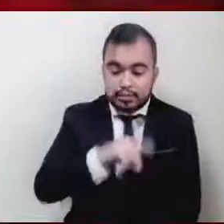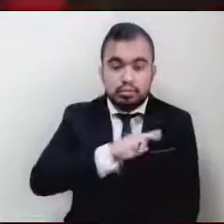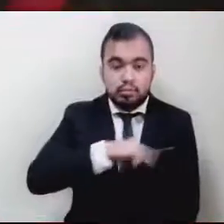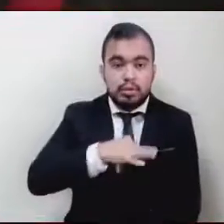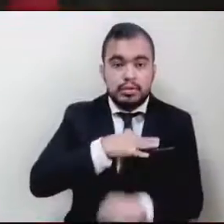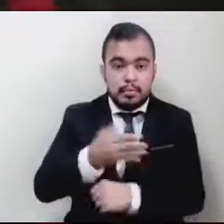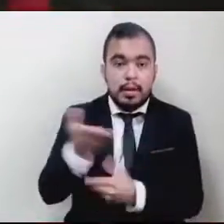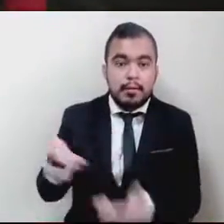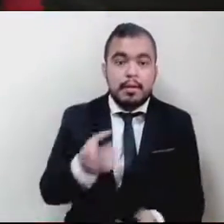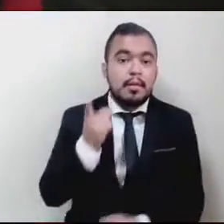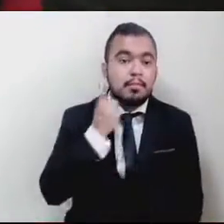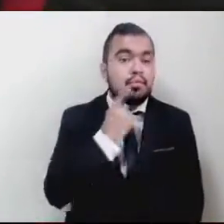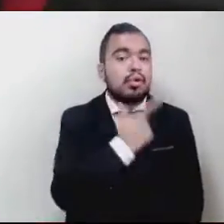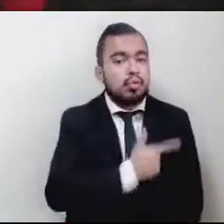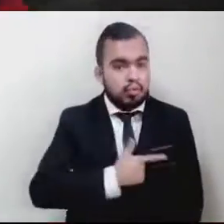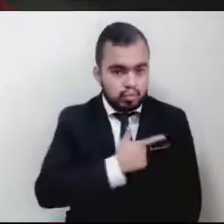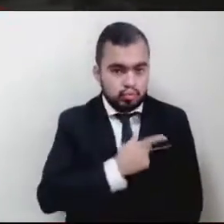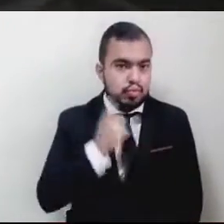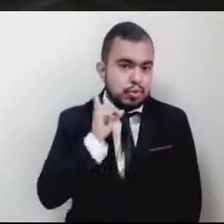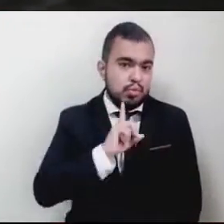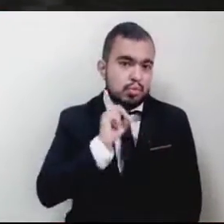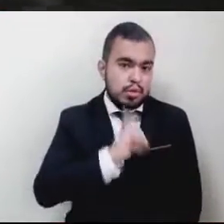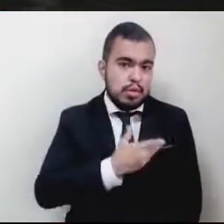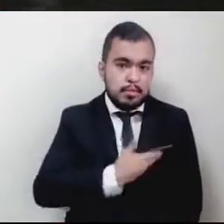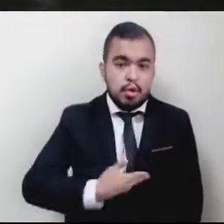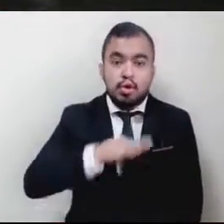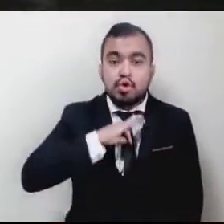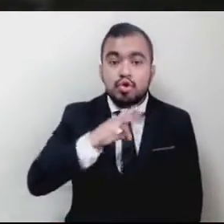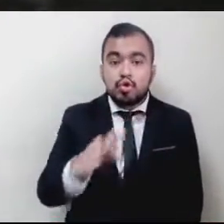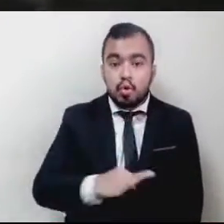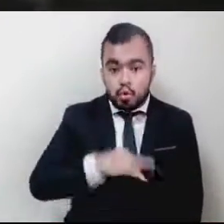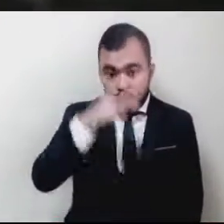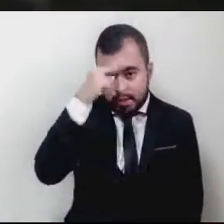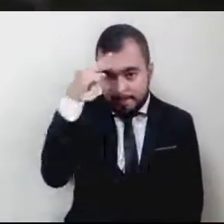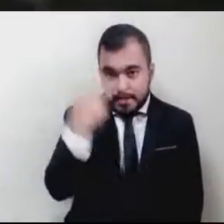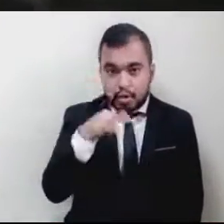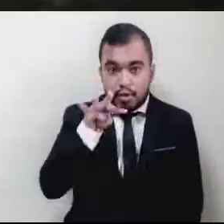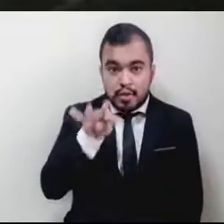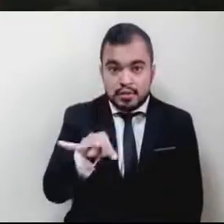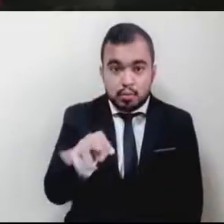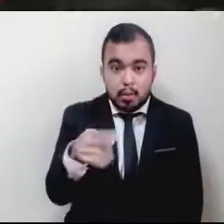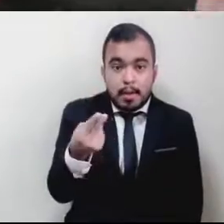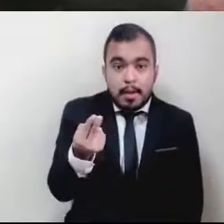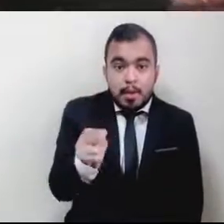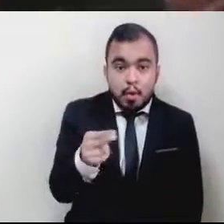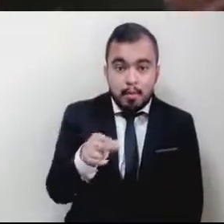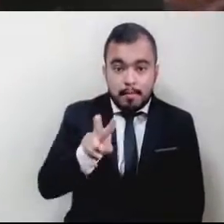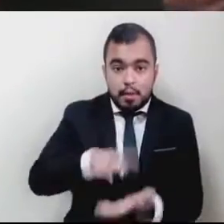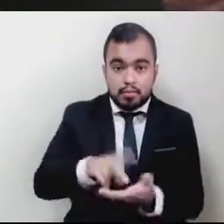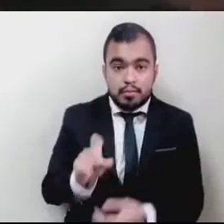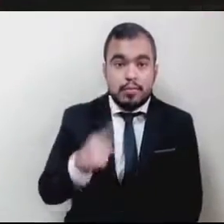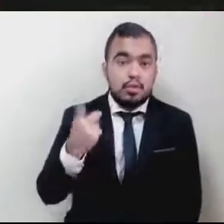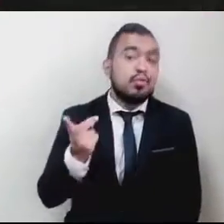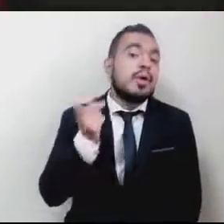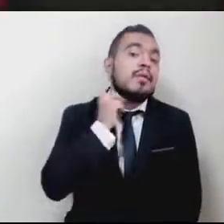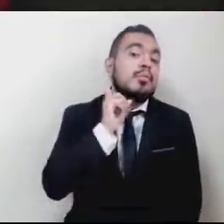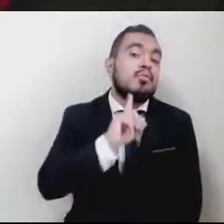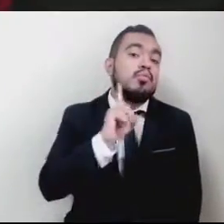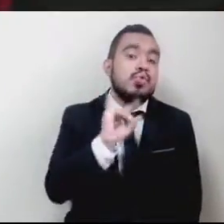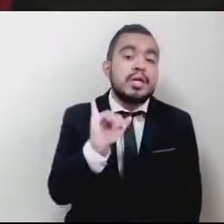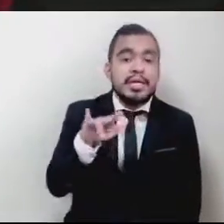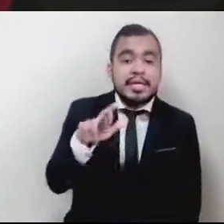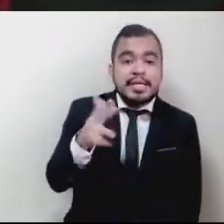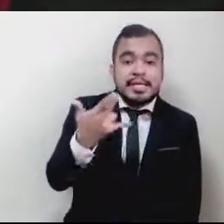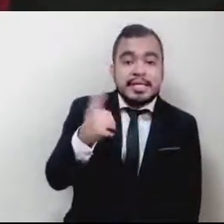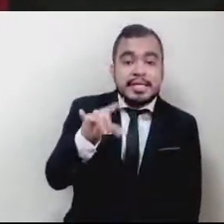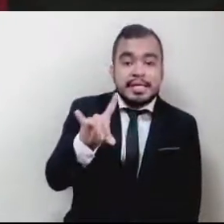Justo, diputada presidenta. Toluca de Lerdo, México, a 19 de noviembre de 2021. Diputada Ingrid Crasopanichel-Messi Castro,